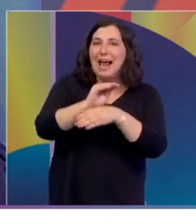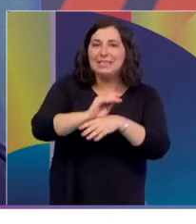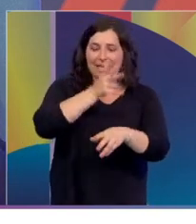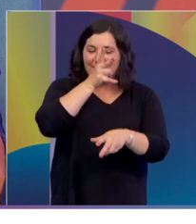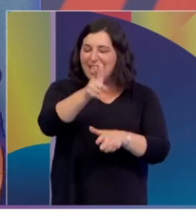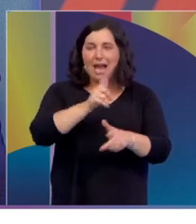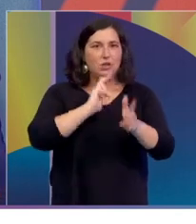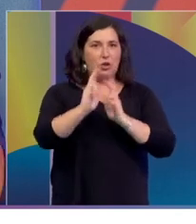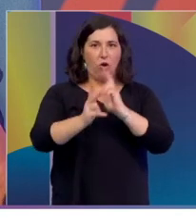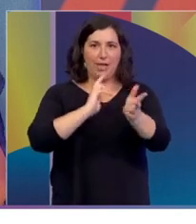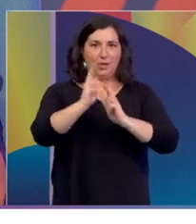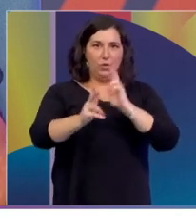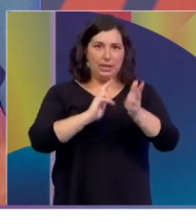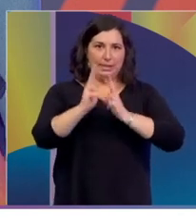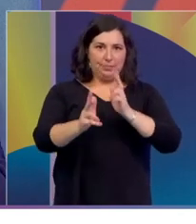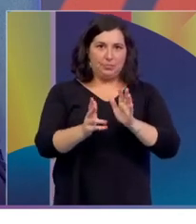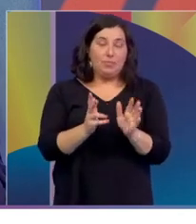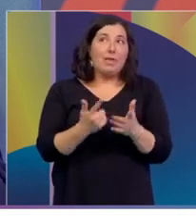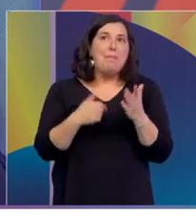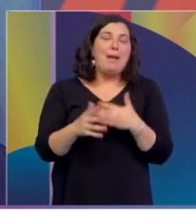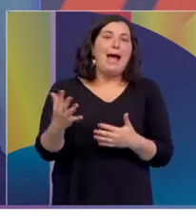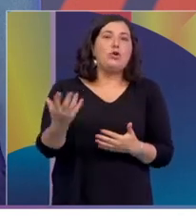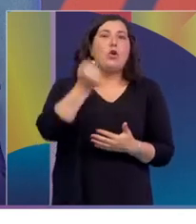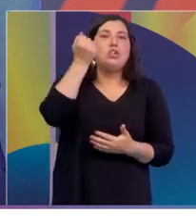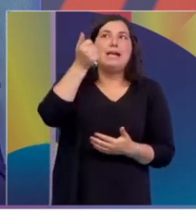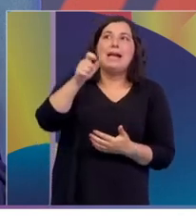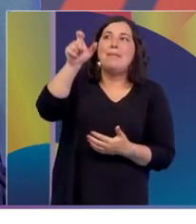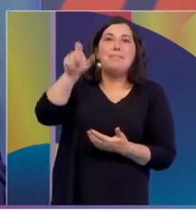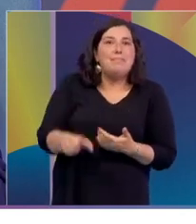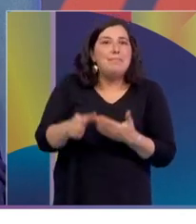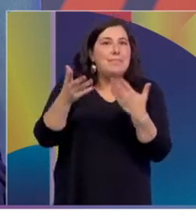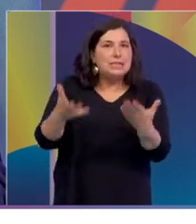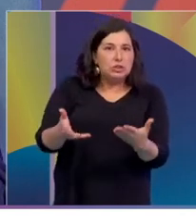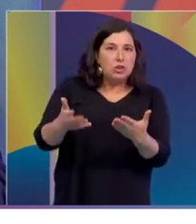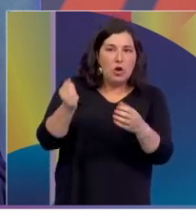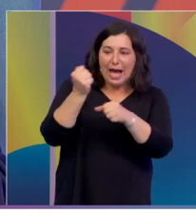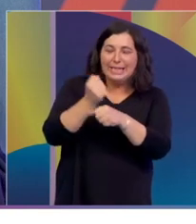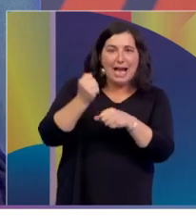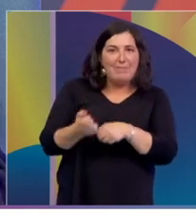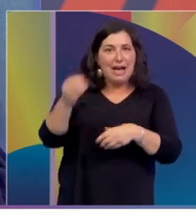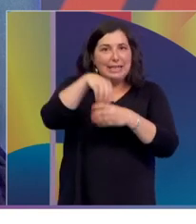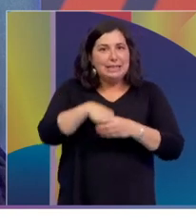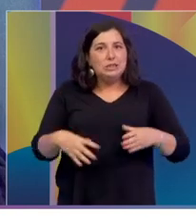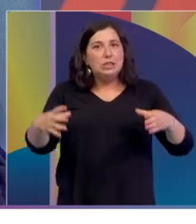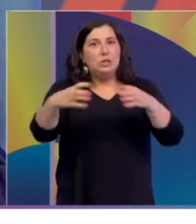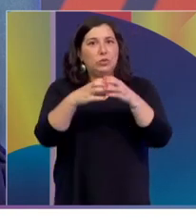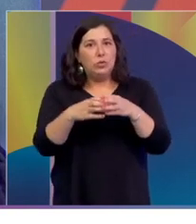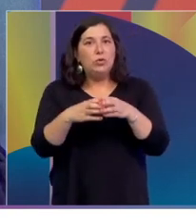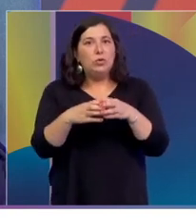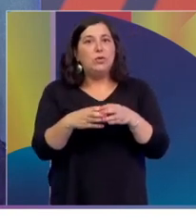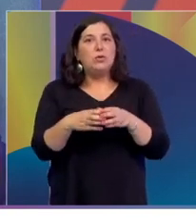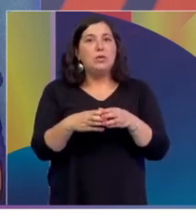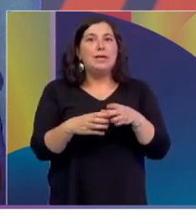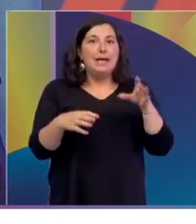señas. Entonces, para conseguir a alguien que trabaje con el grupo, es algo